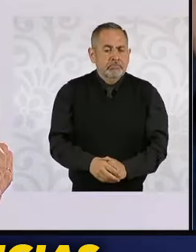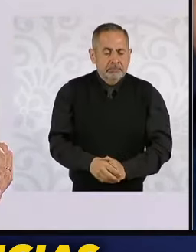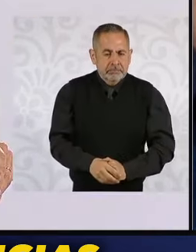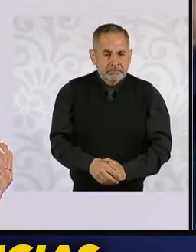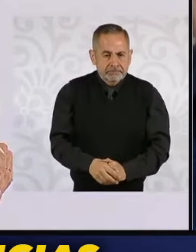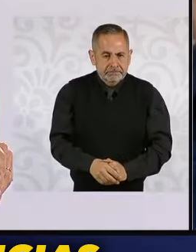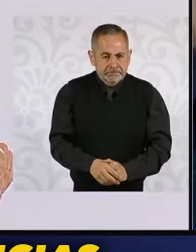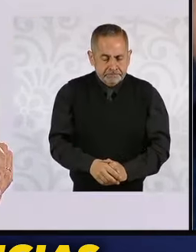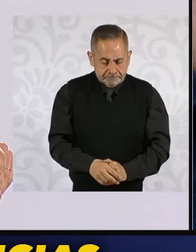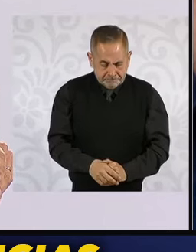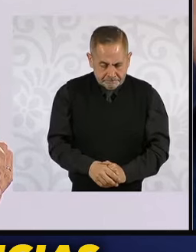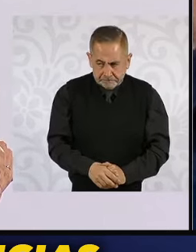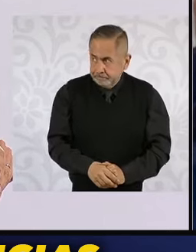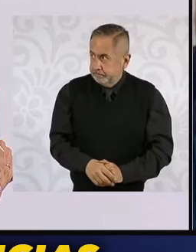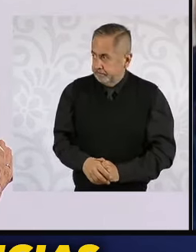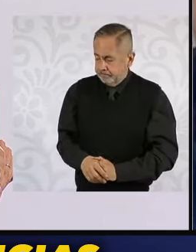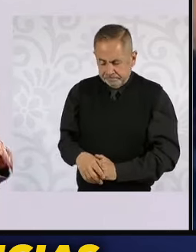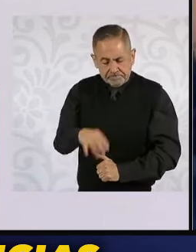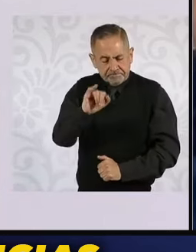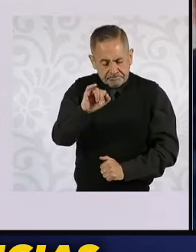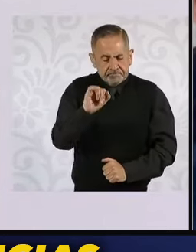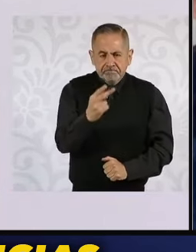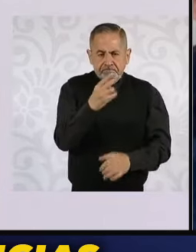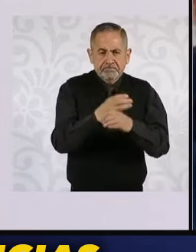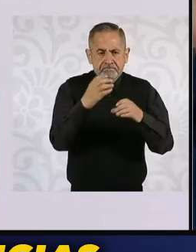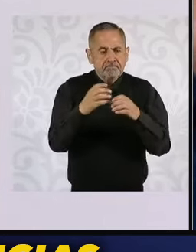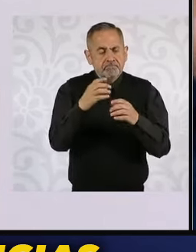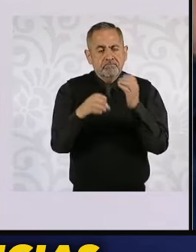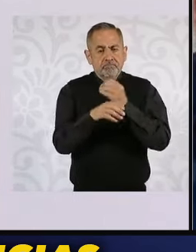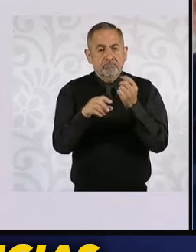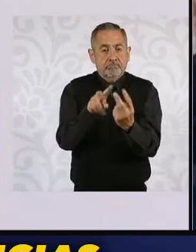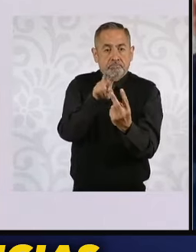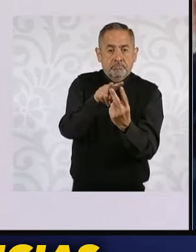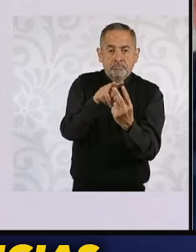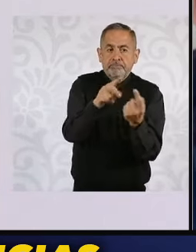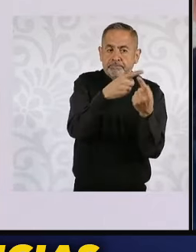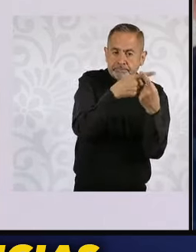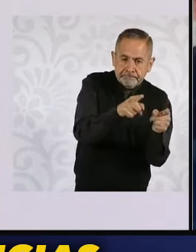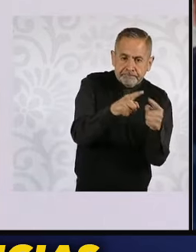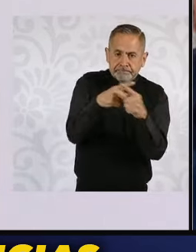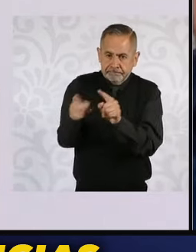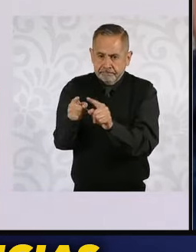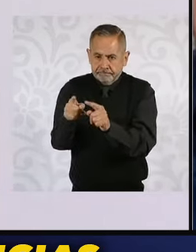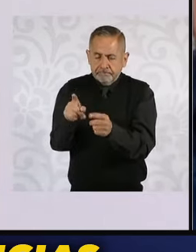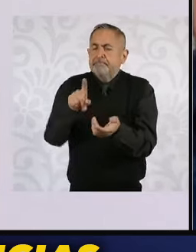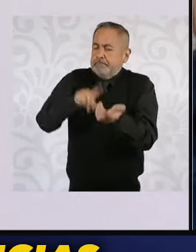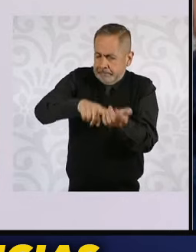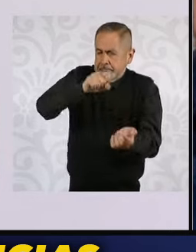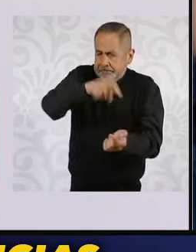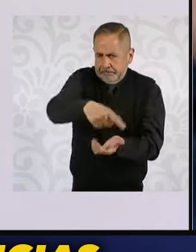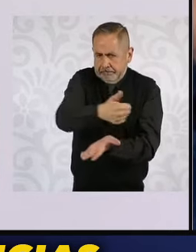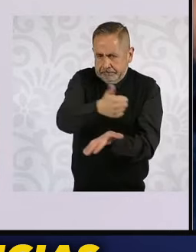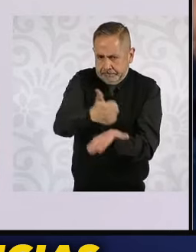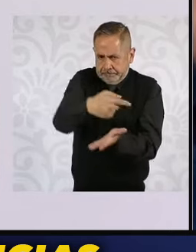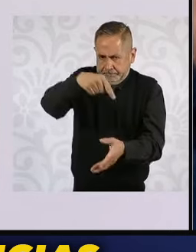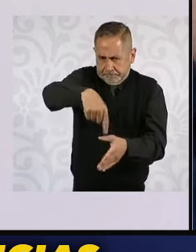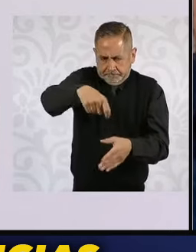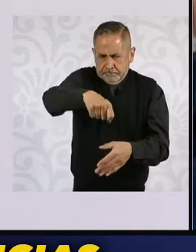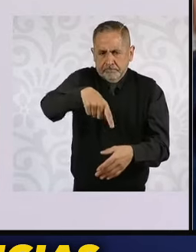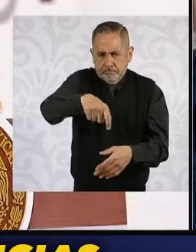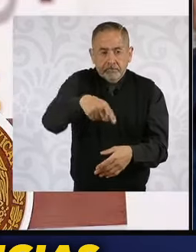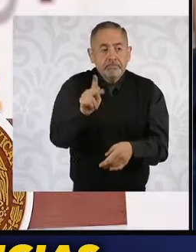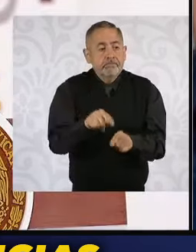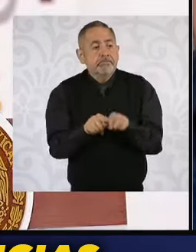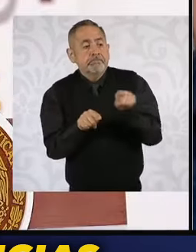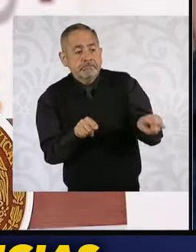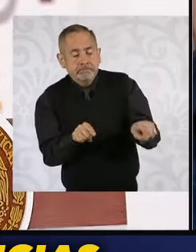comentarios y que se suscriban a este canal, no vas a creer amigo lo que sucedió el día de hoy en la mañanera